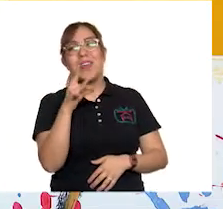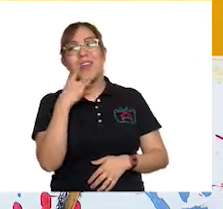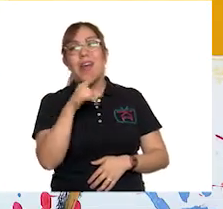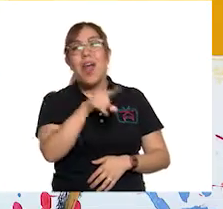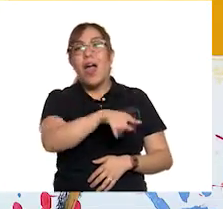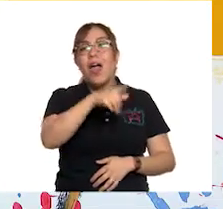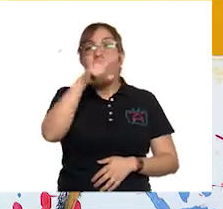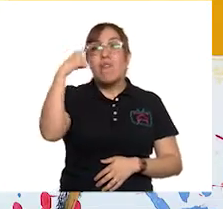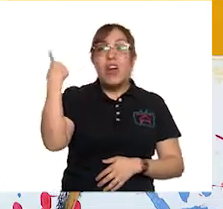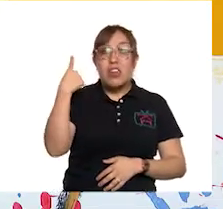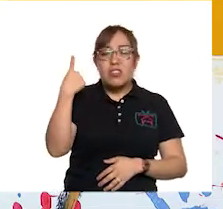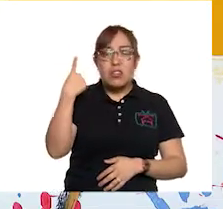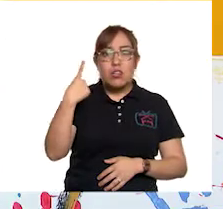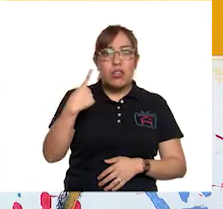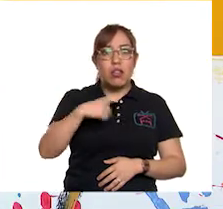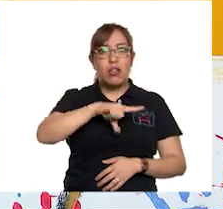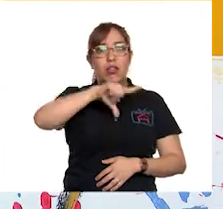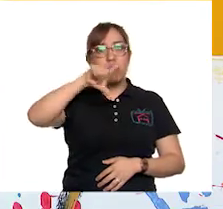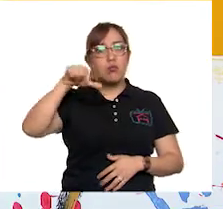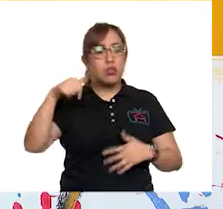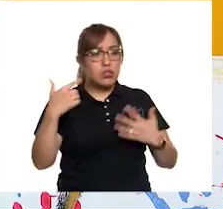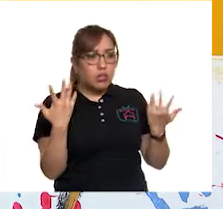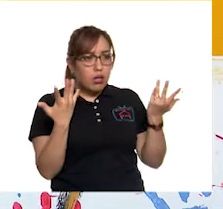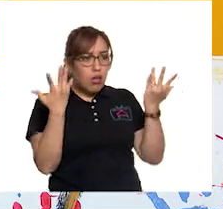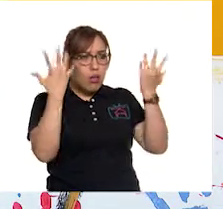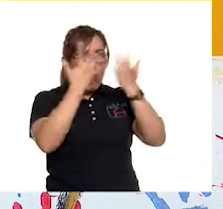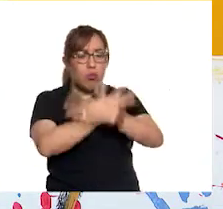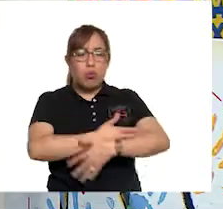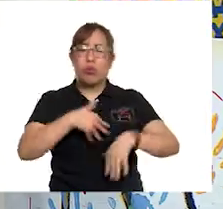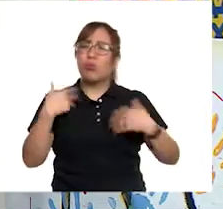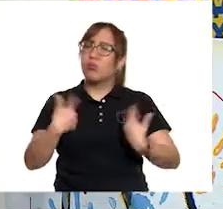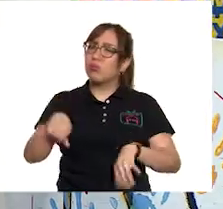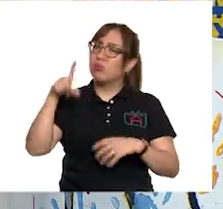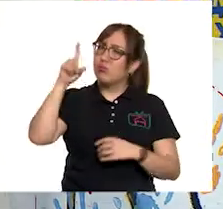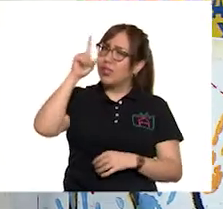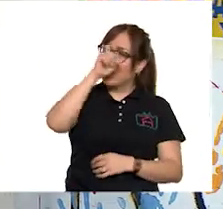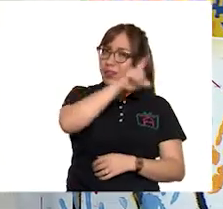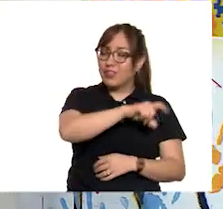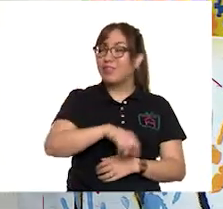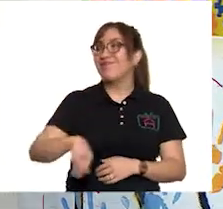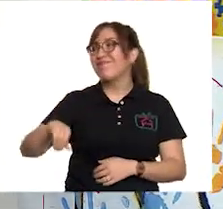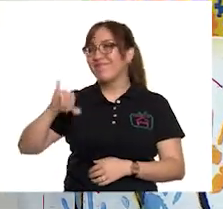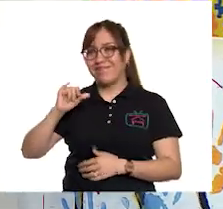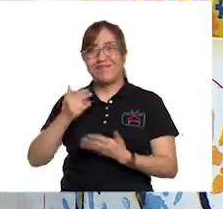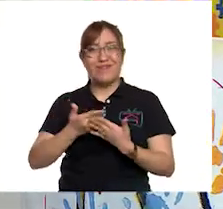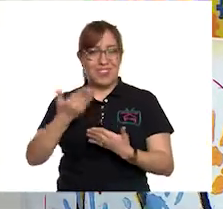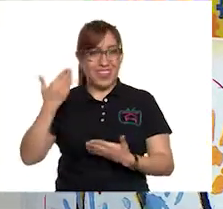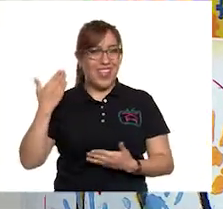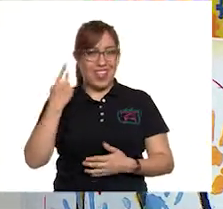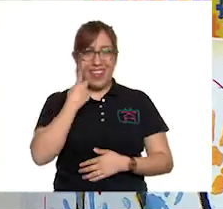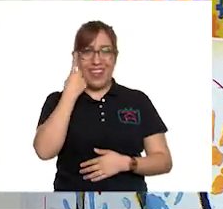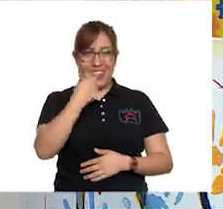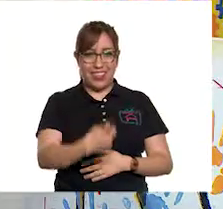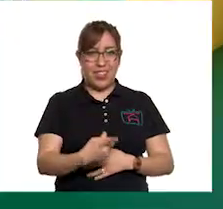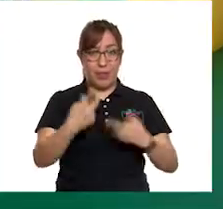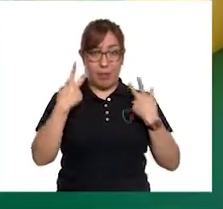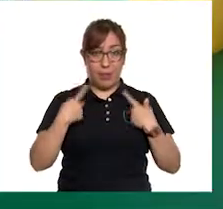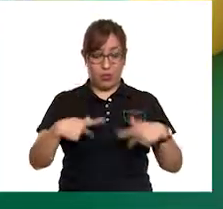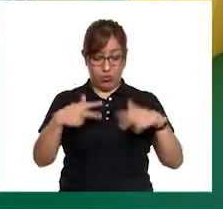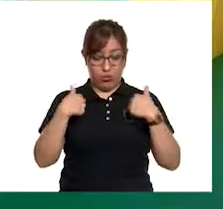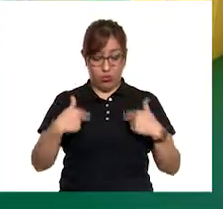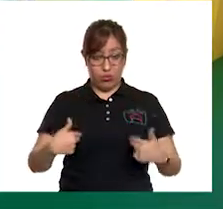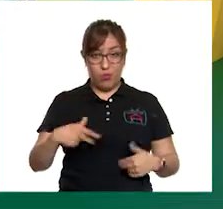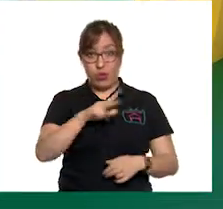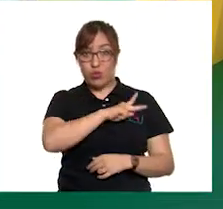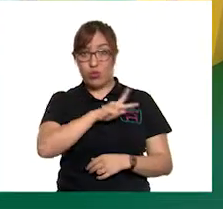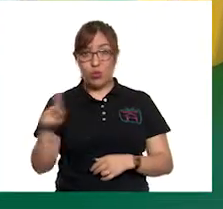muy complicado después. ¡Ya sé! Es tal como dijimos hace un momento. Los seres humanos vivimos en sociedad